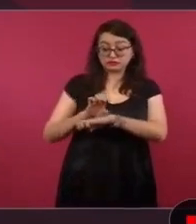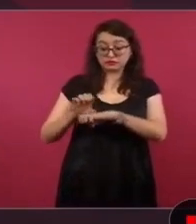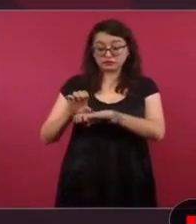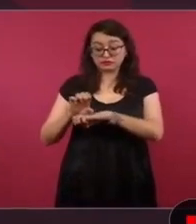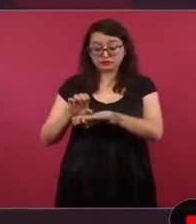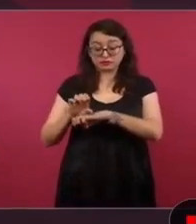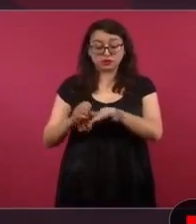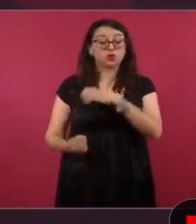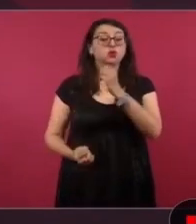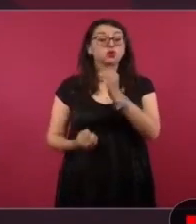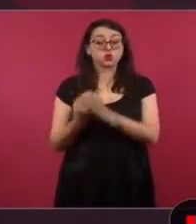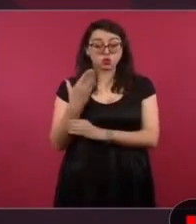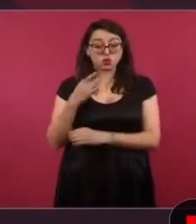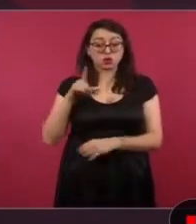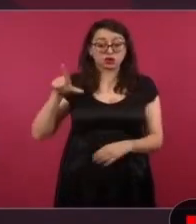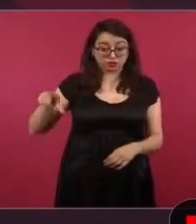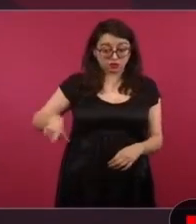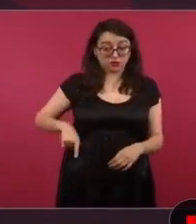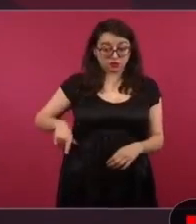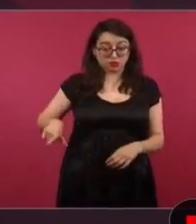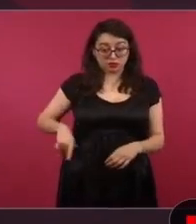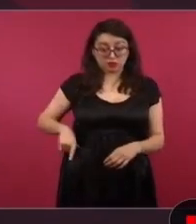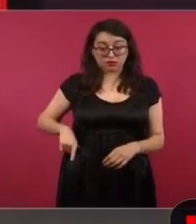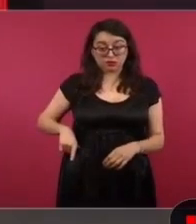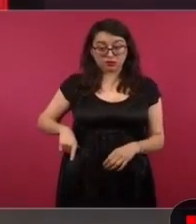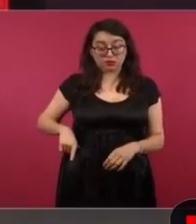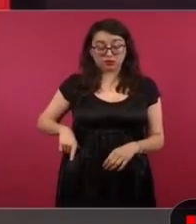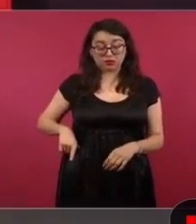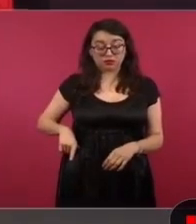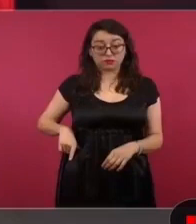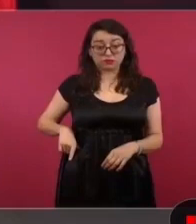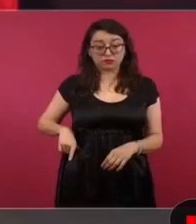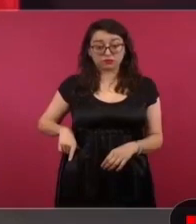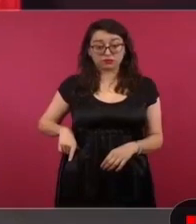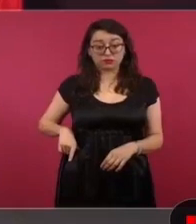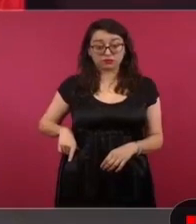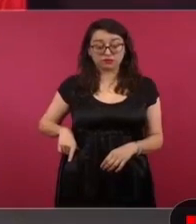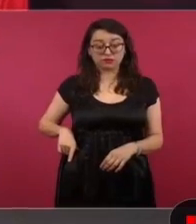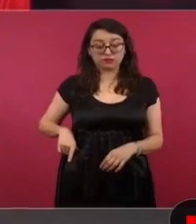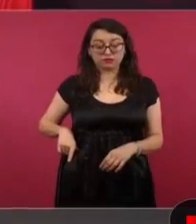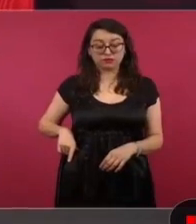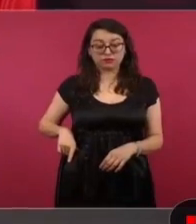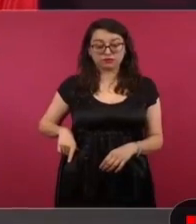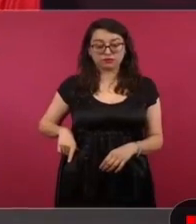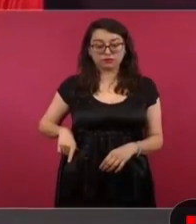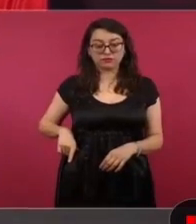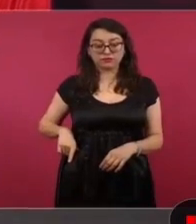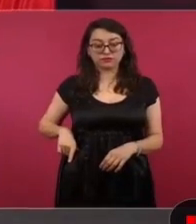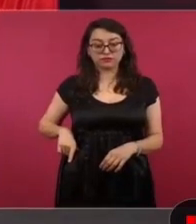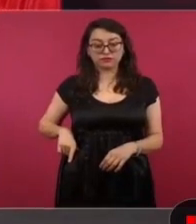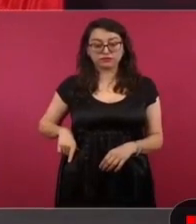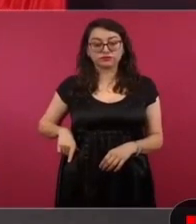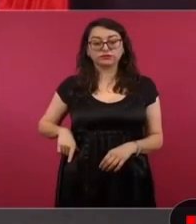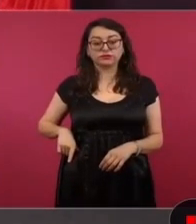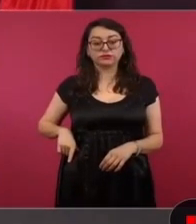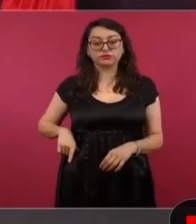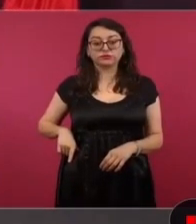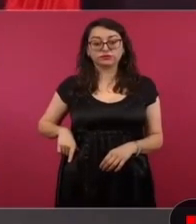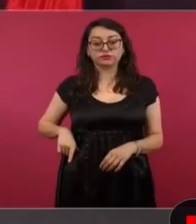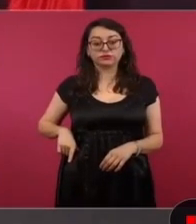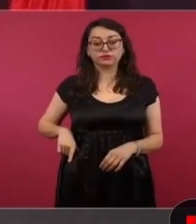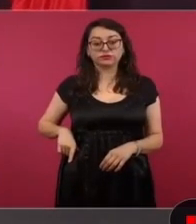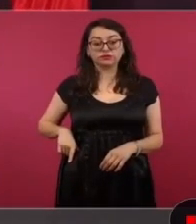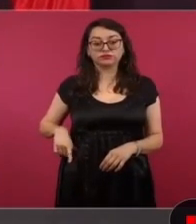Ecuador tiene una